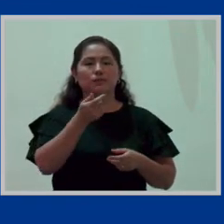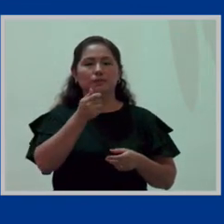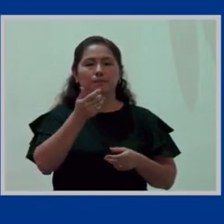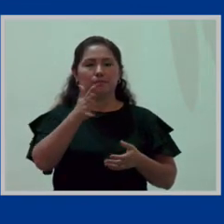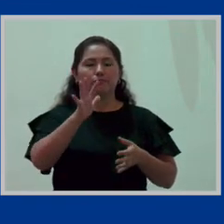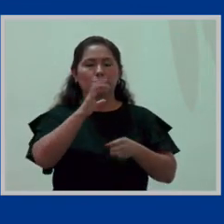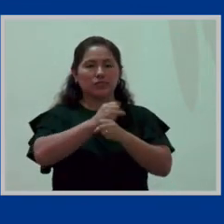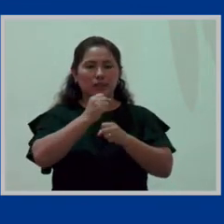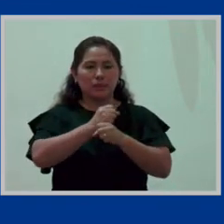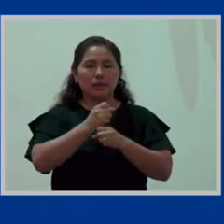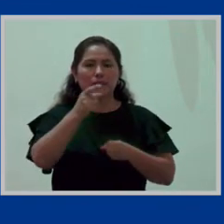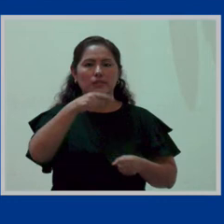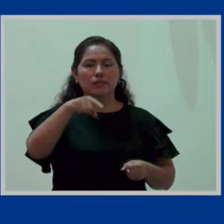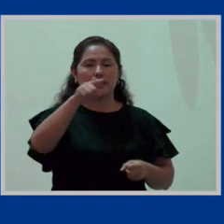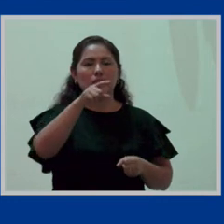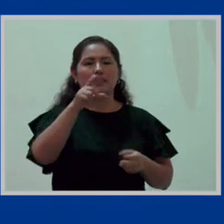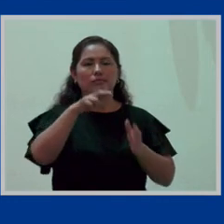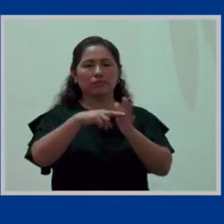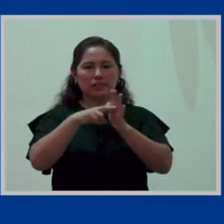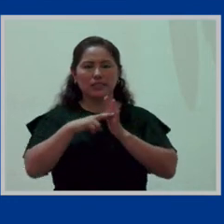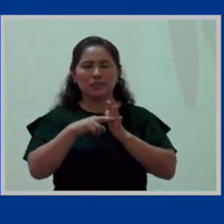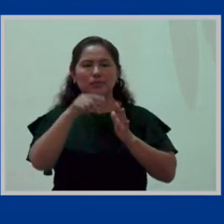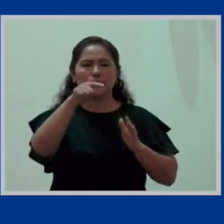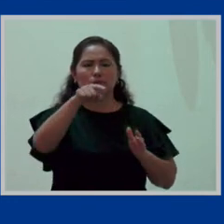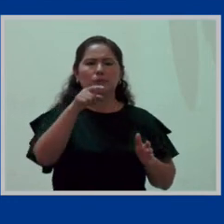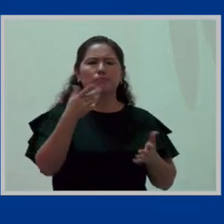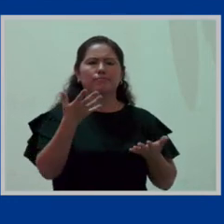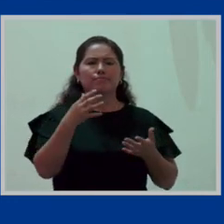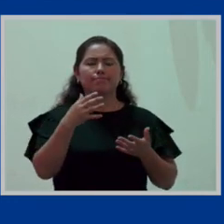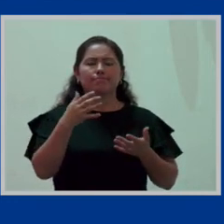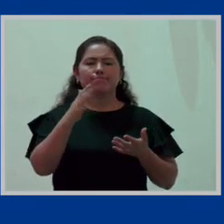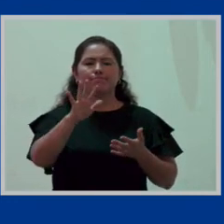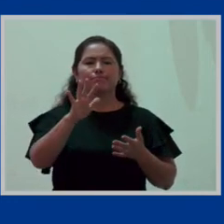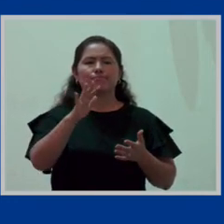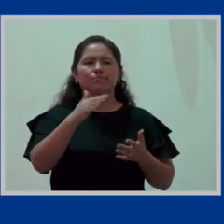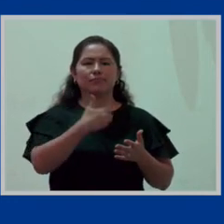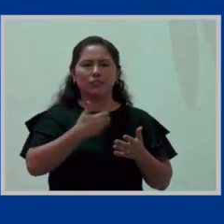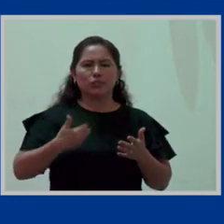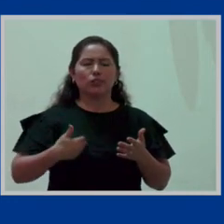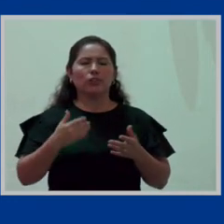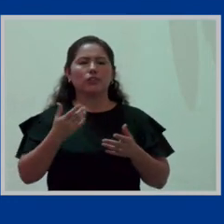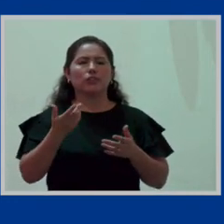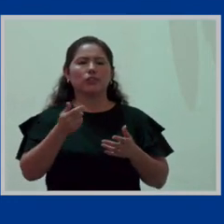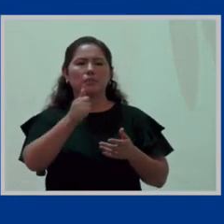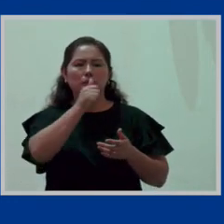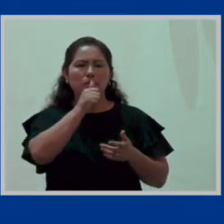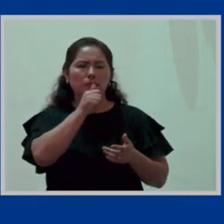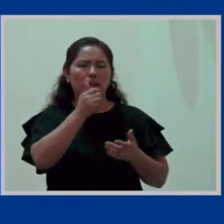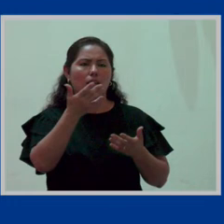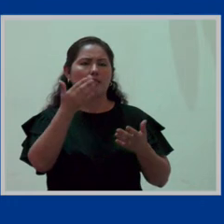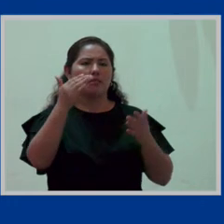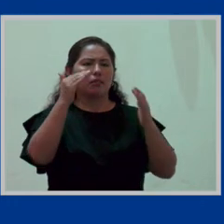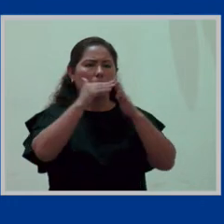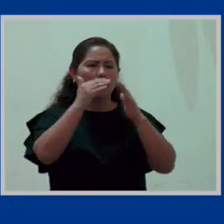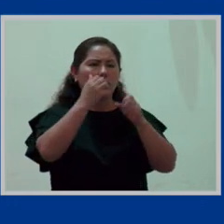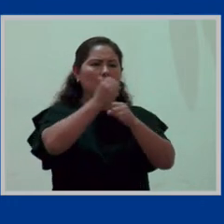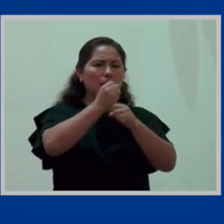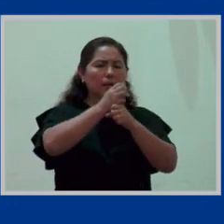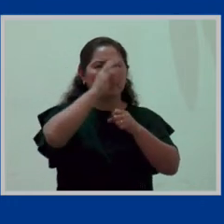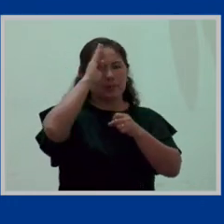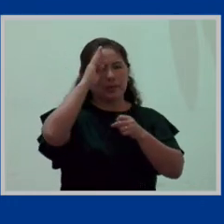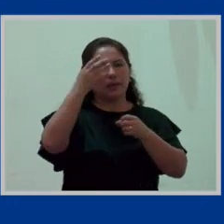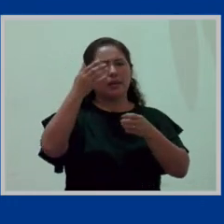y de aquellos regímenes especiales del sector privado, microempresa, pequeña empresa, trabajadoras del hogar, agrario,